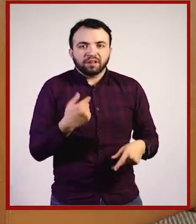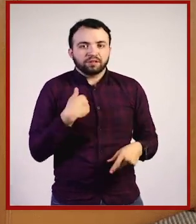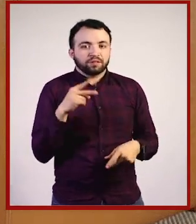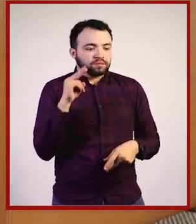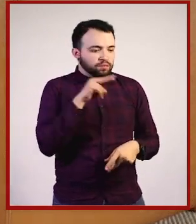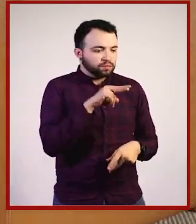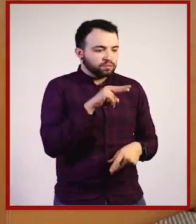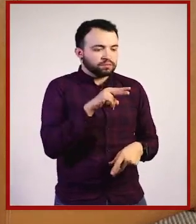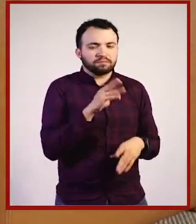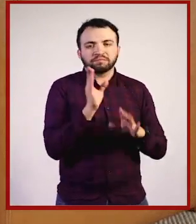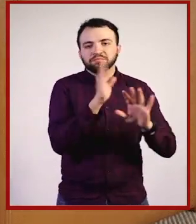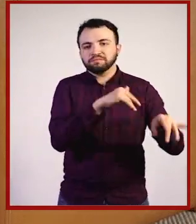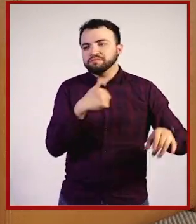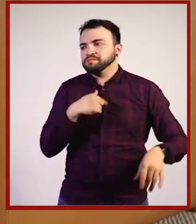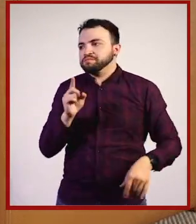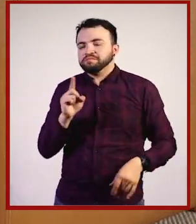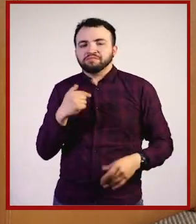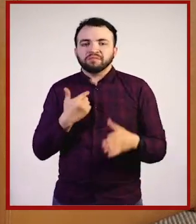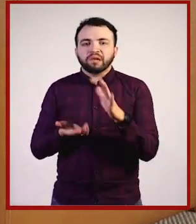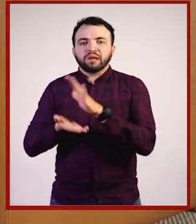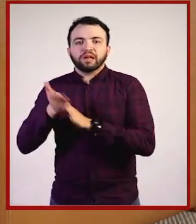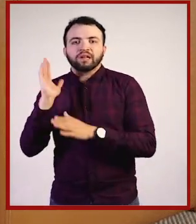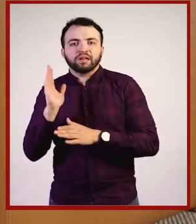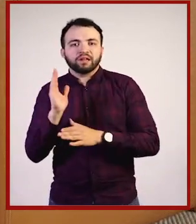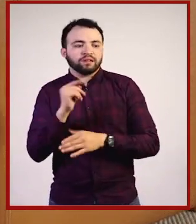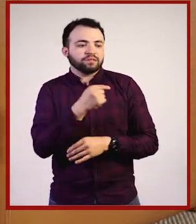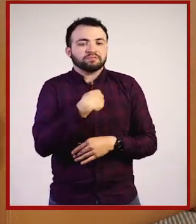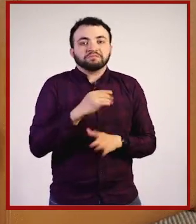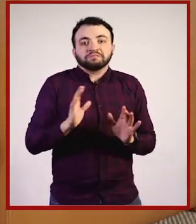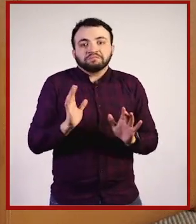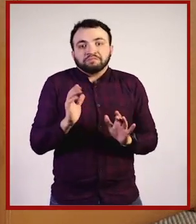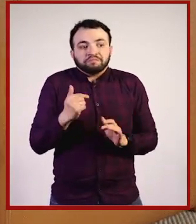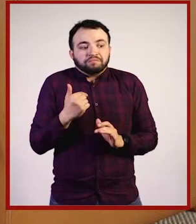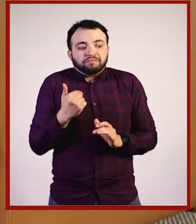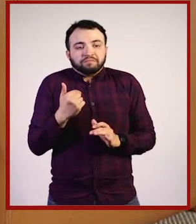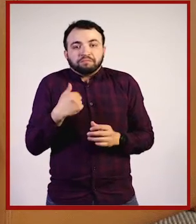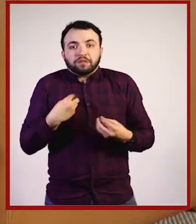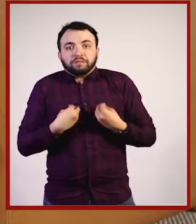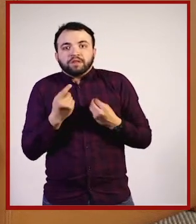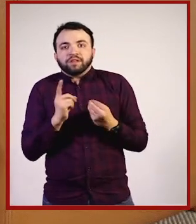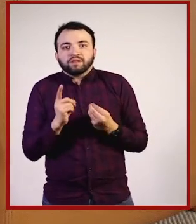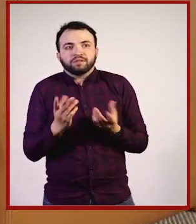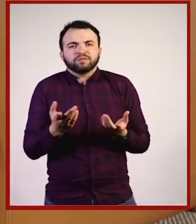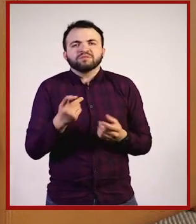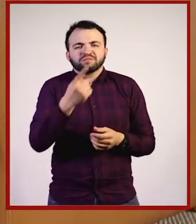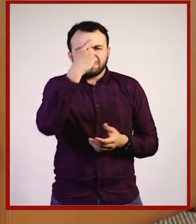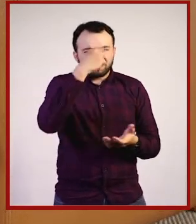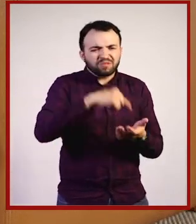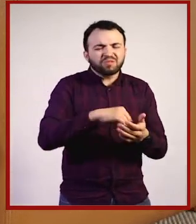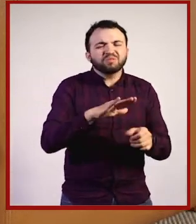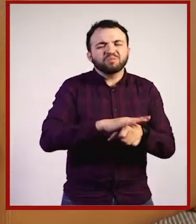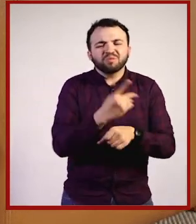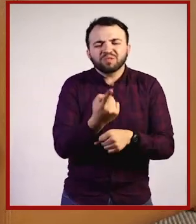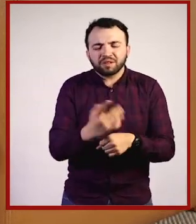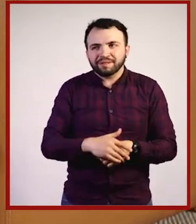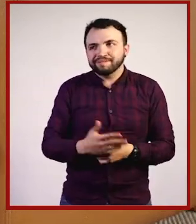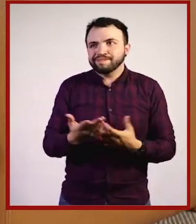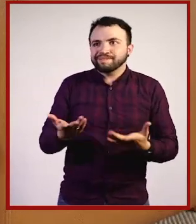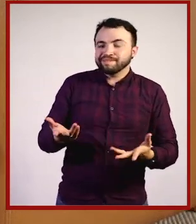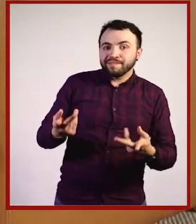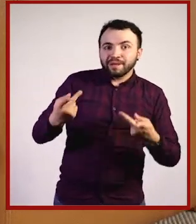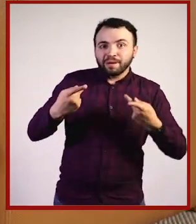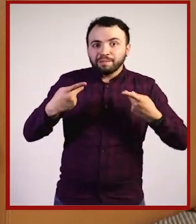gorda y digo, pues es él, yo no. ¿A qué crees que se deba eso? La gente a veces es indiferente porque no